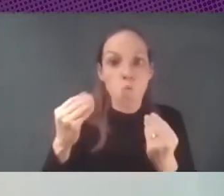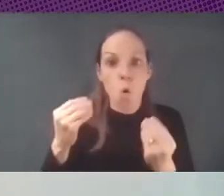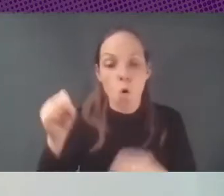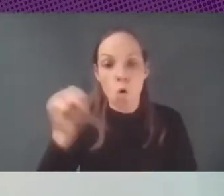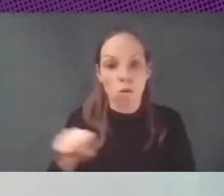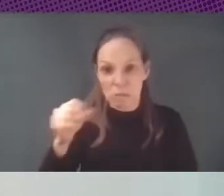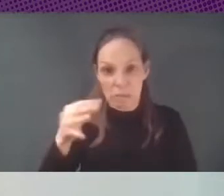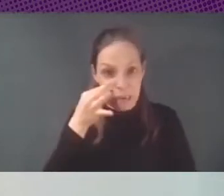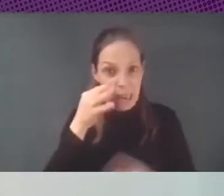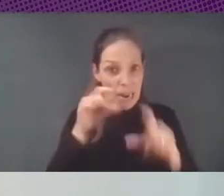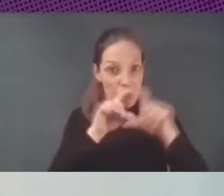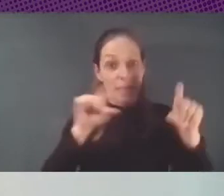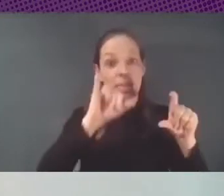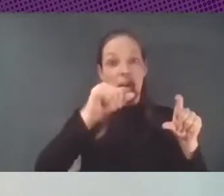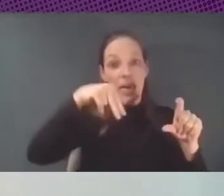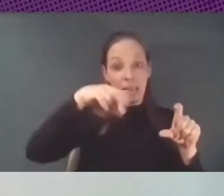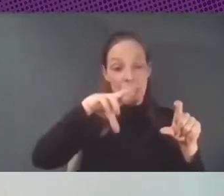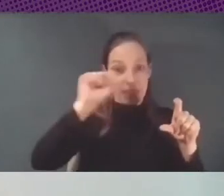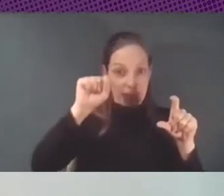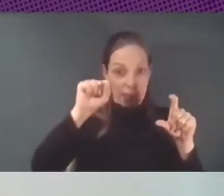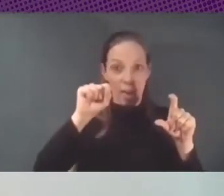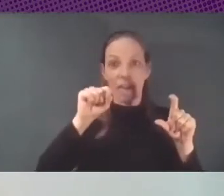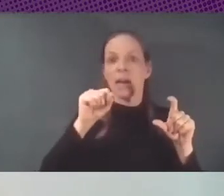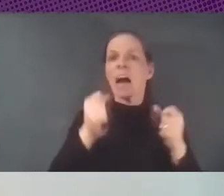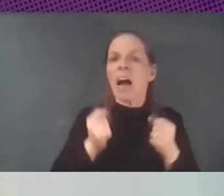percepción pública y política de lo que cuestan los desarrollos ¿no?